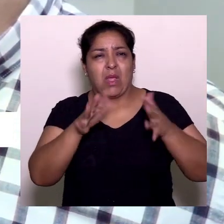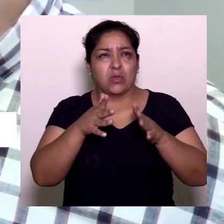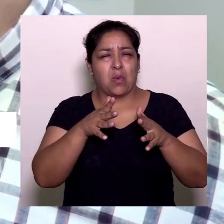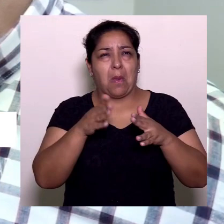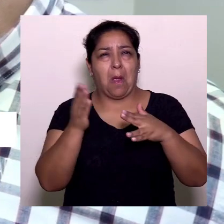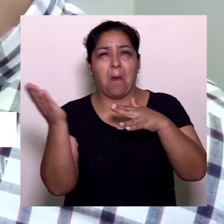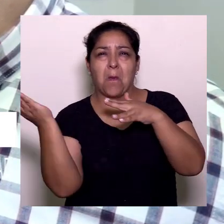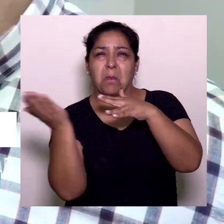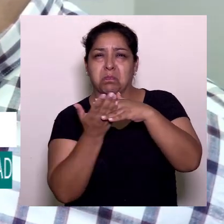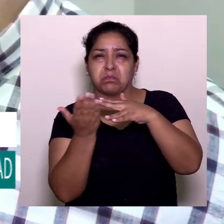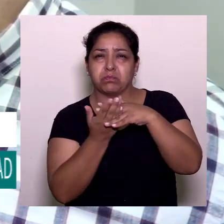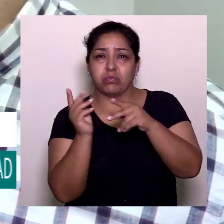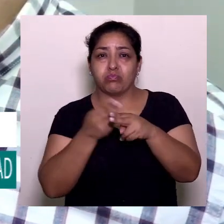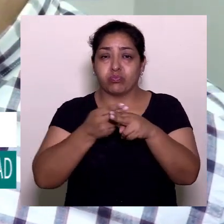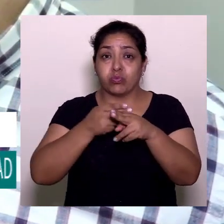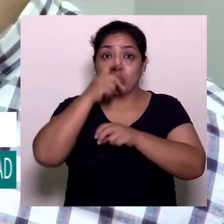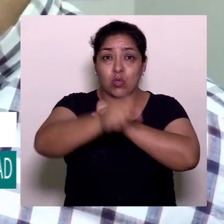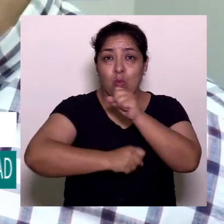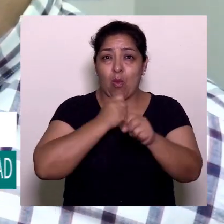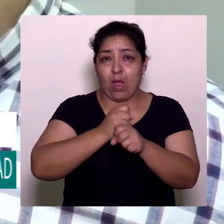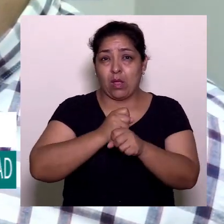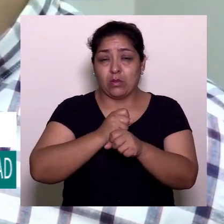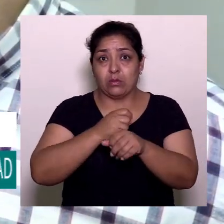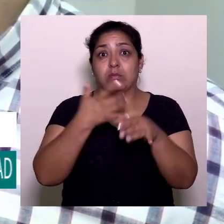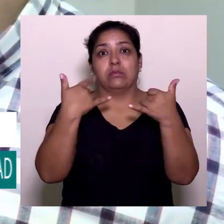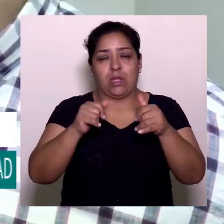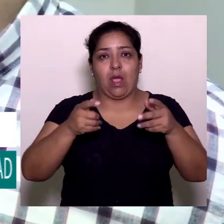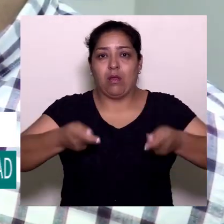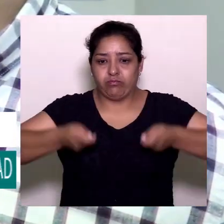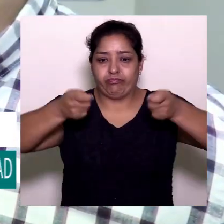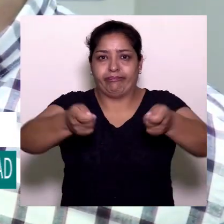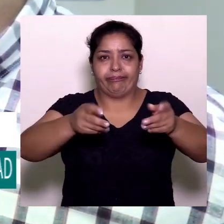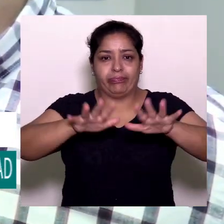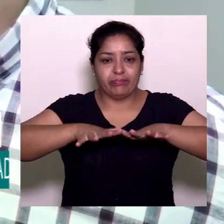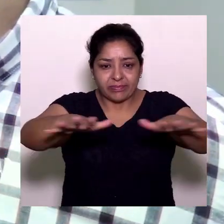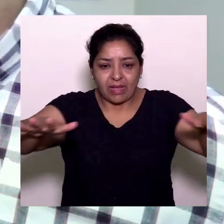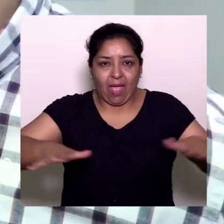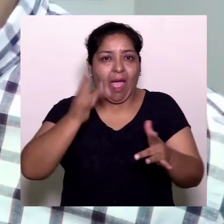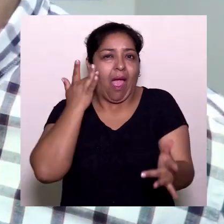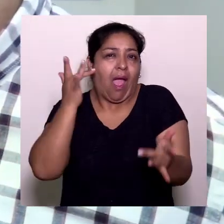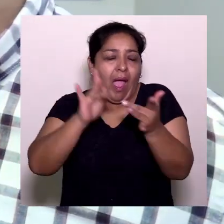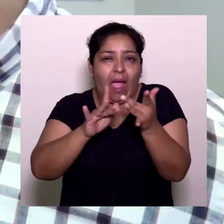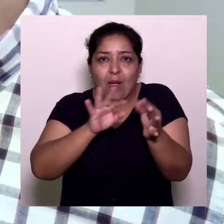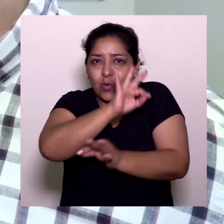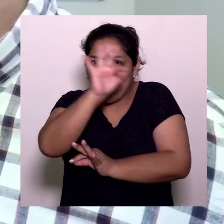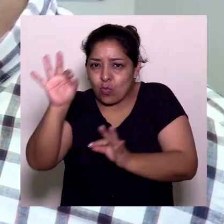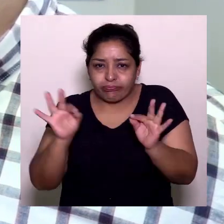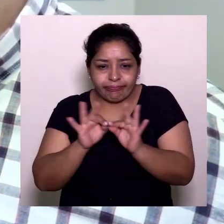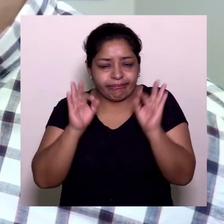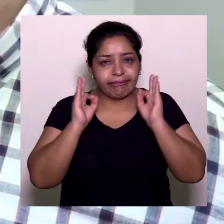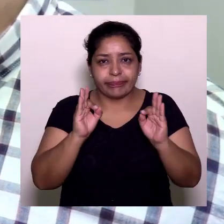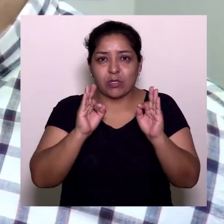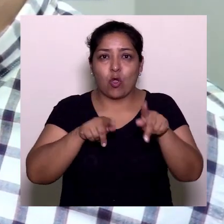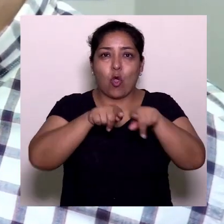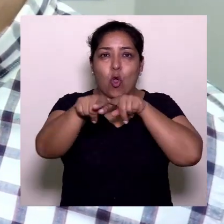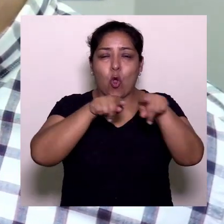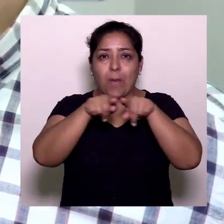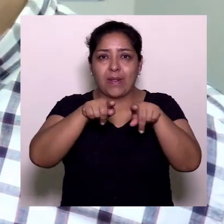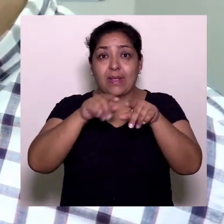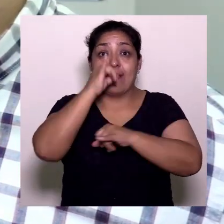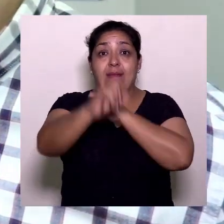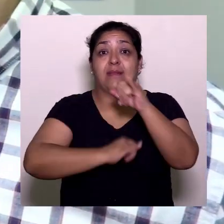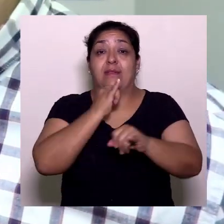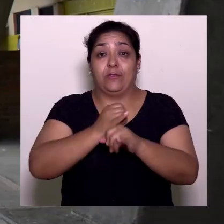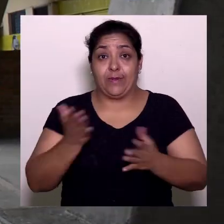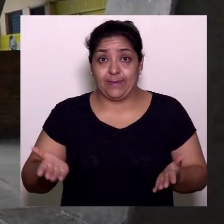mediados del próximo año ya estaríamos entregando el escenario deportivo en óptimas condiciones para competencias